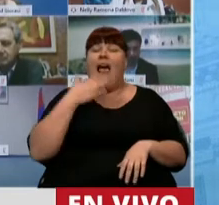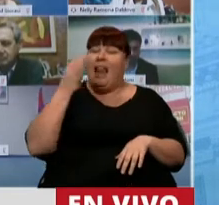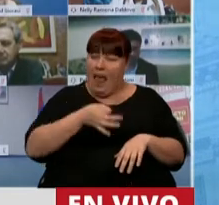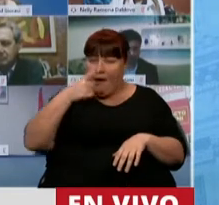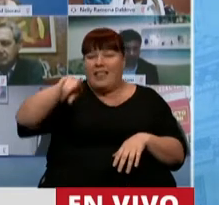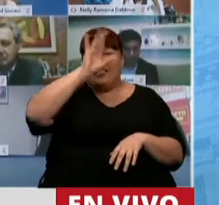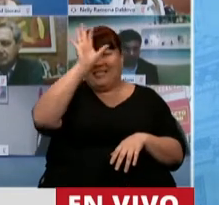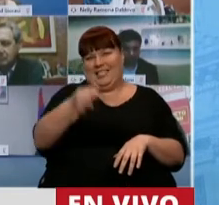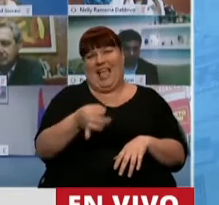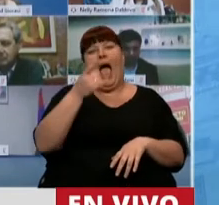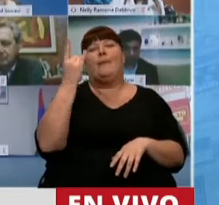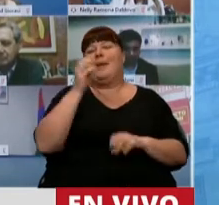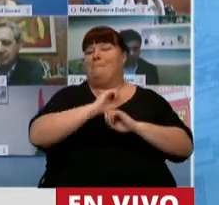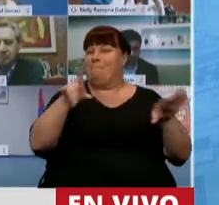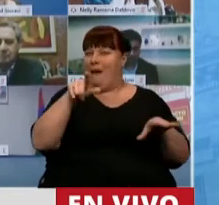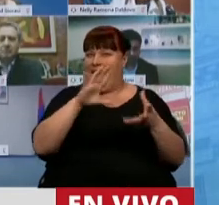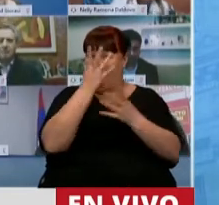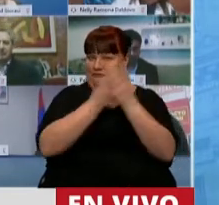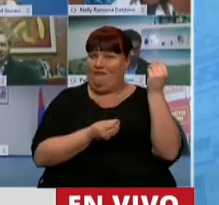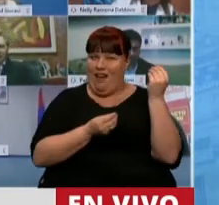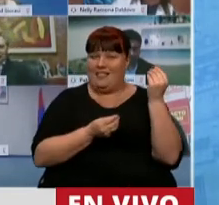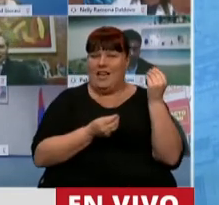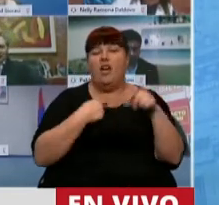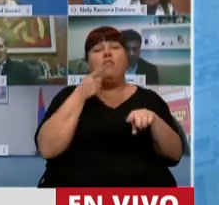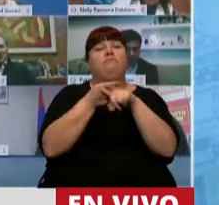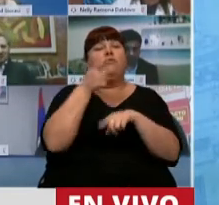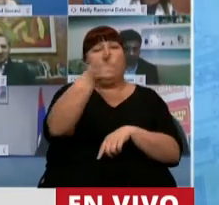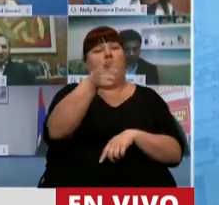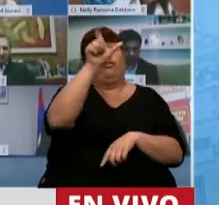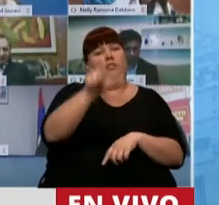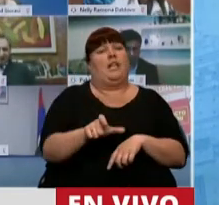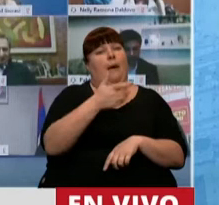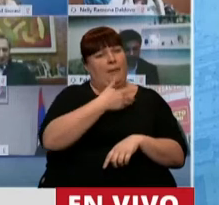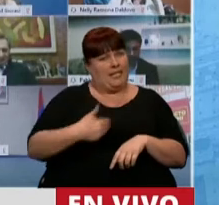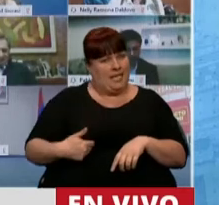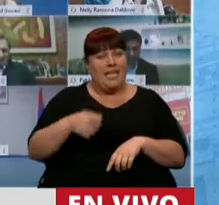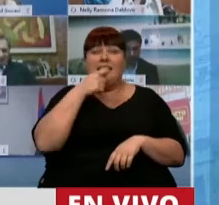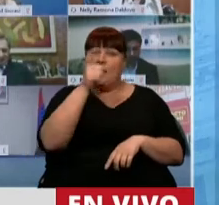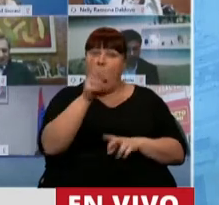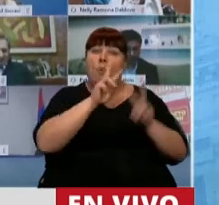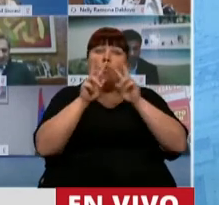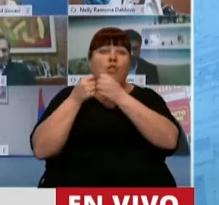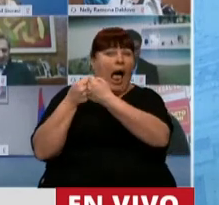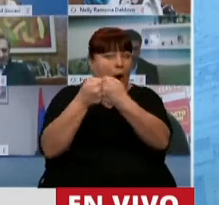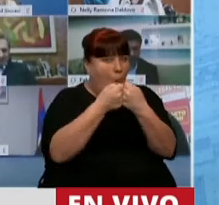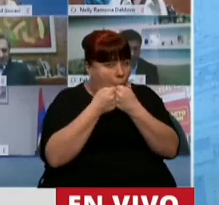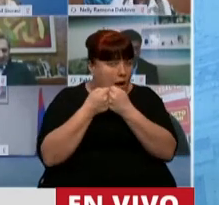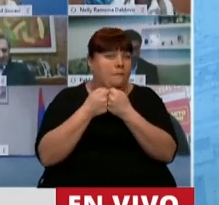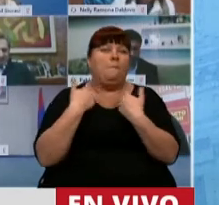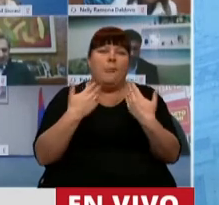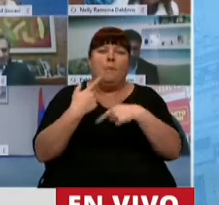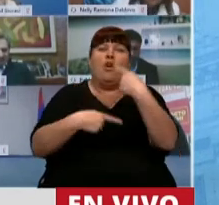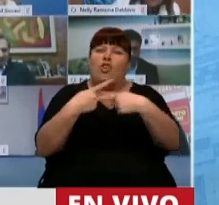es que saben que están haciendo algo indebido. Lo interpelo, señor Presidente. Si quiere seguir consiguiendo consensos, que